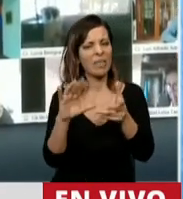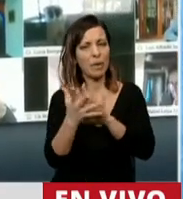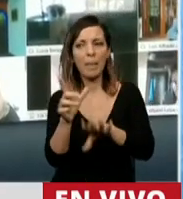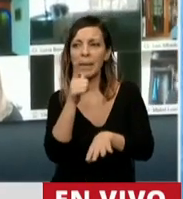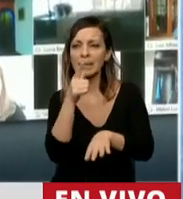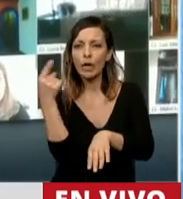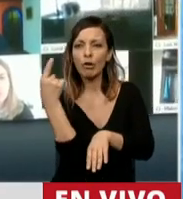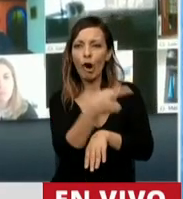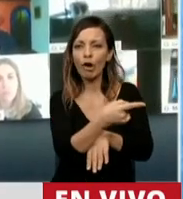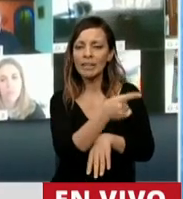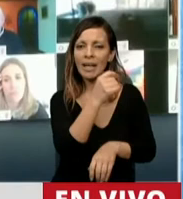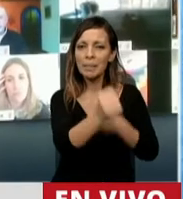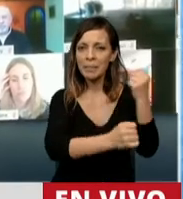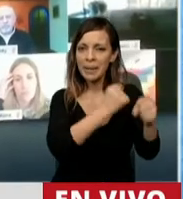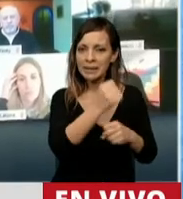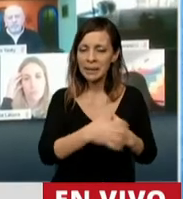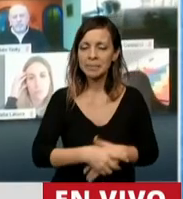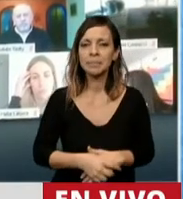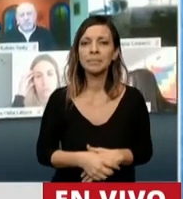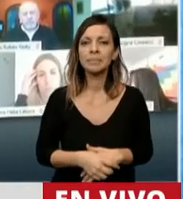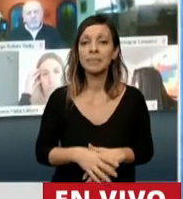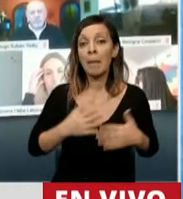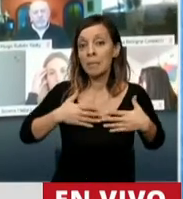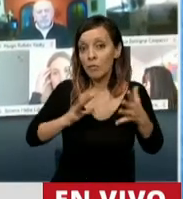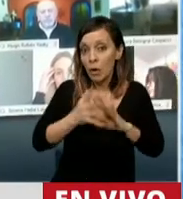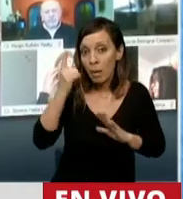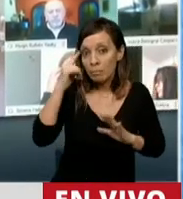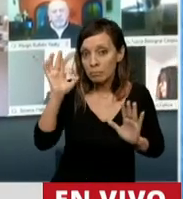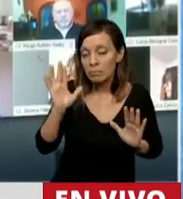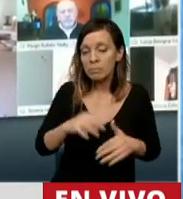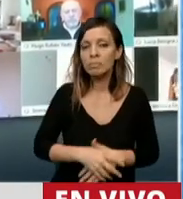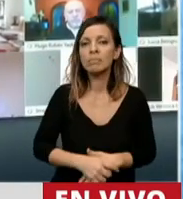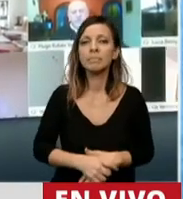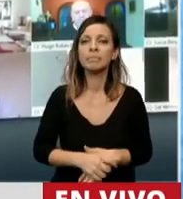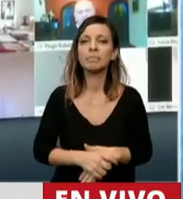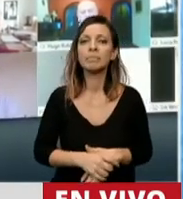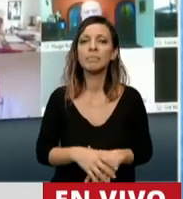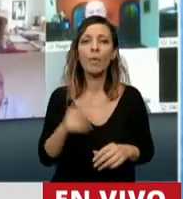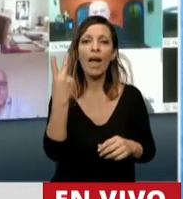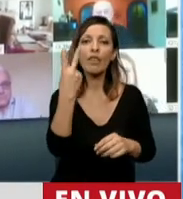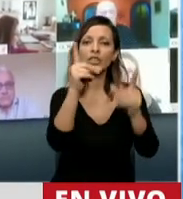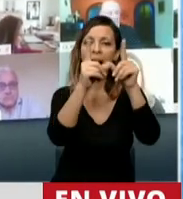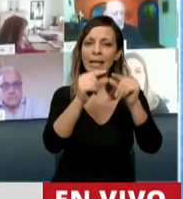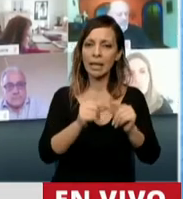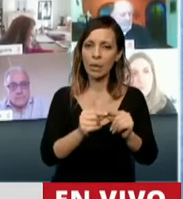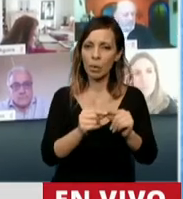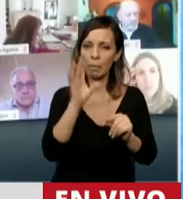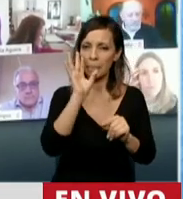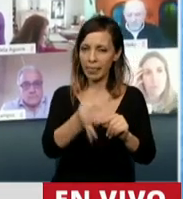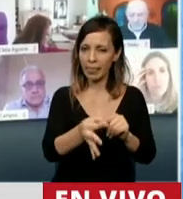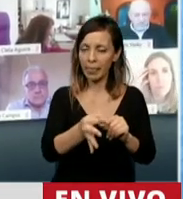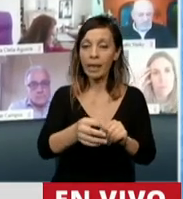-empresa? Desde mi punto de vista al menos cargado de ideologismo. En dos artículos. En el artículo 8